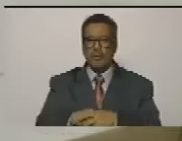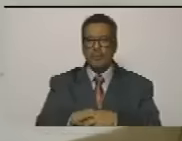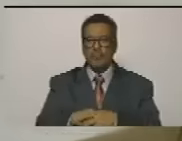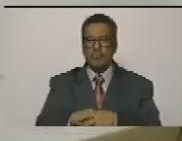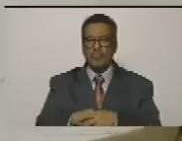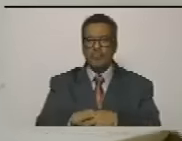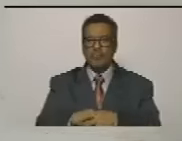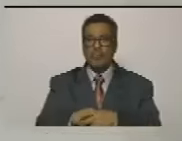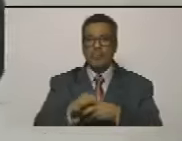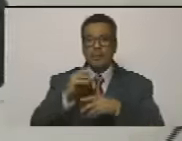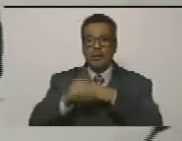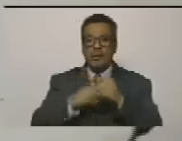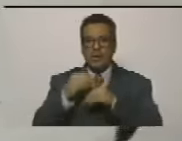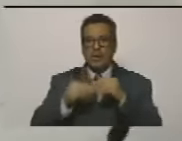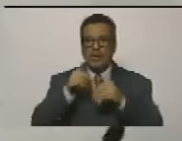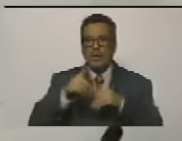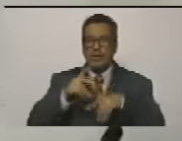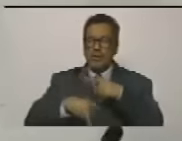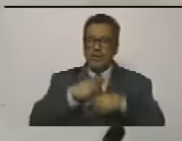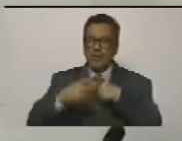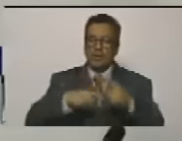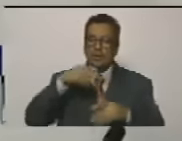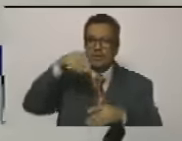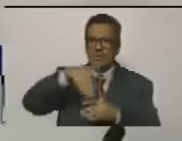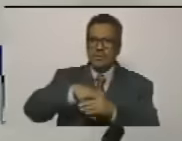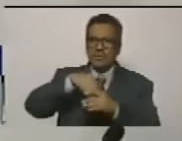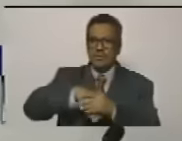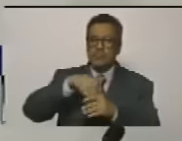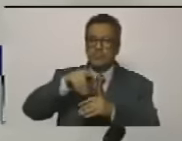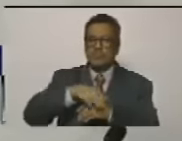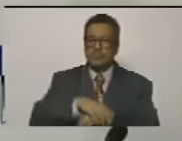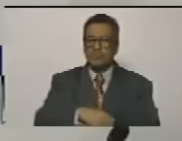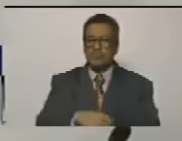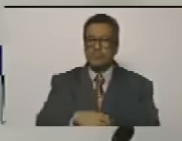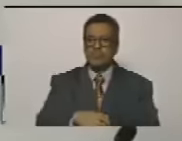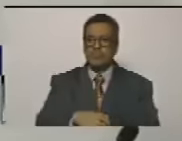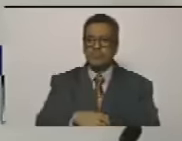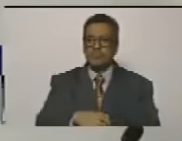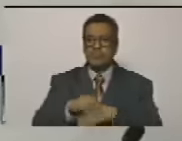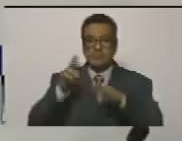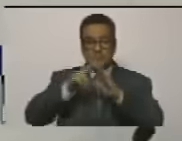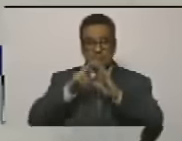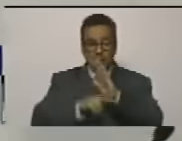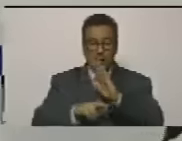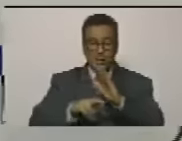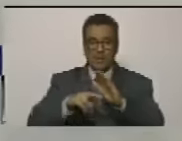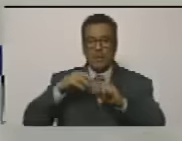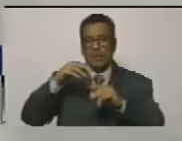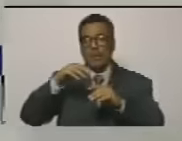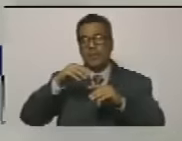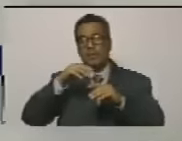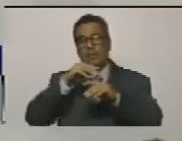si vamos a un proceso electoral con regla de juego clara